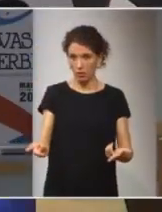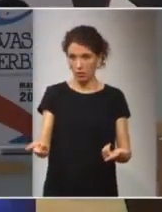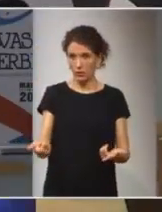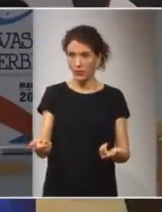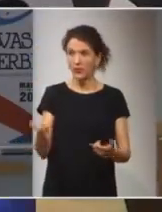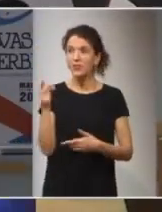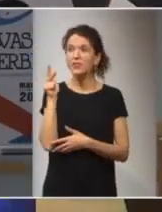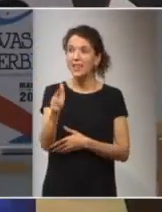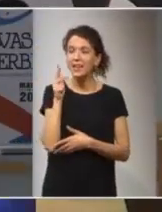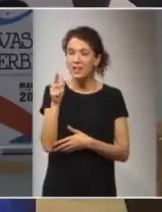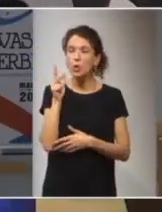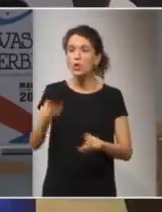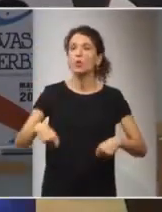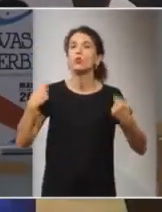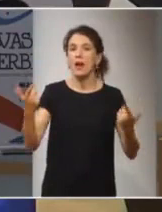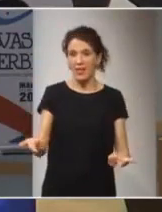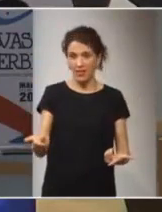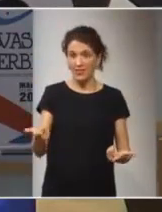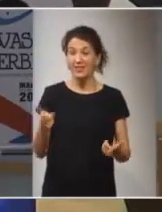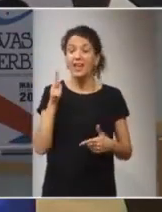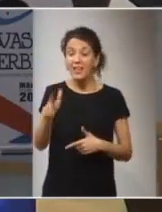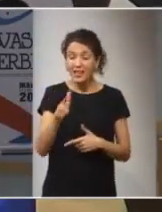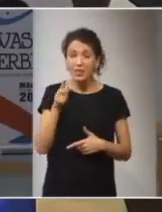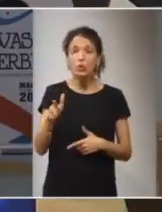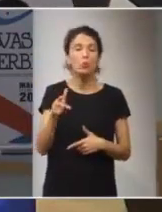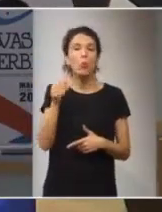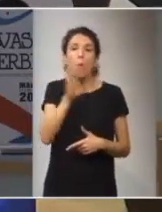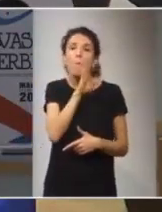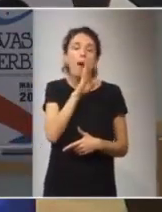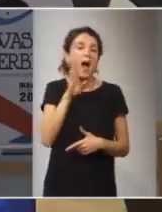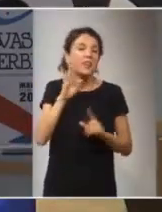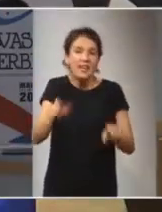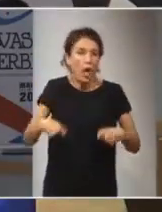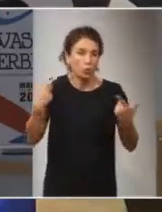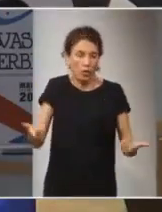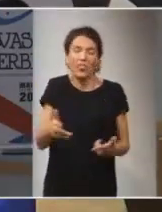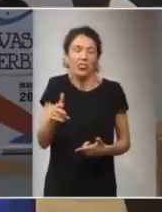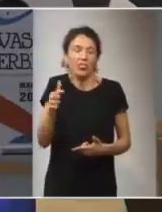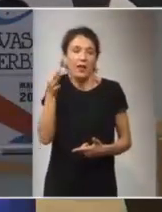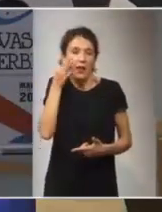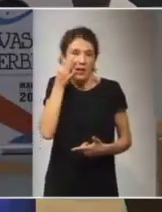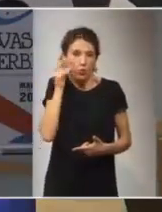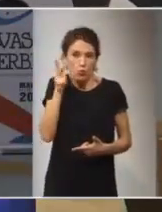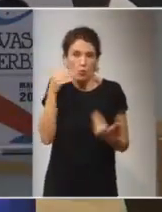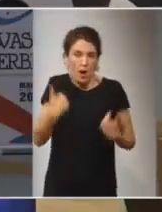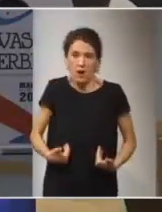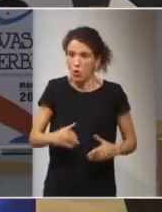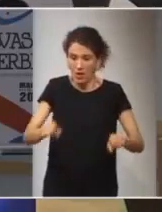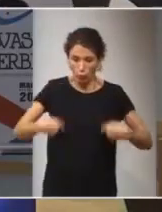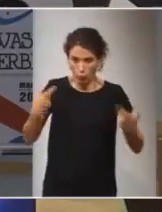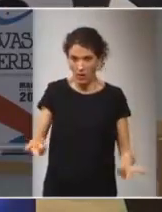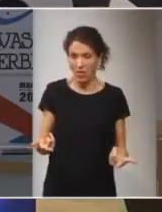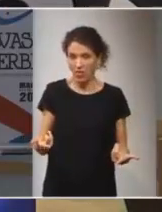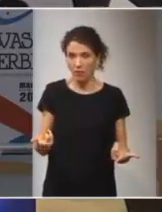derechos de la naturaleza los derechos de la madre naturaleza los derechos humanos de la naturaleza en definitiva